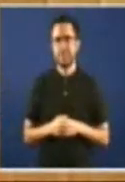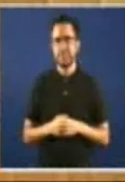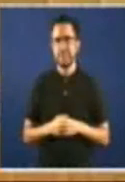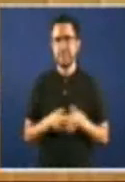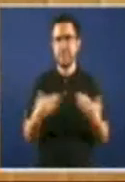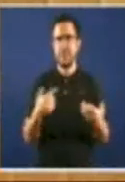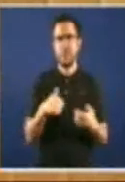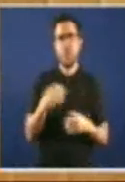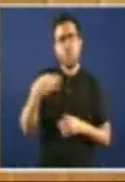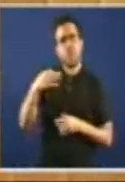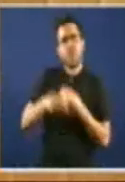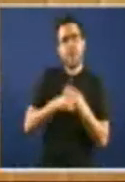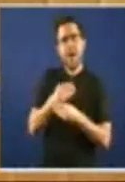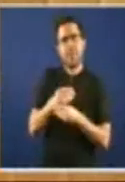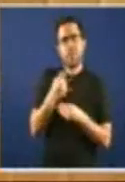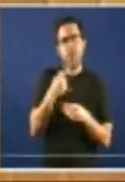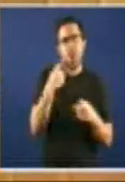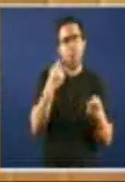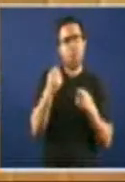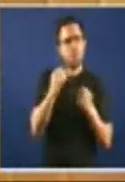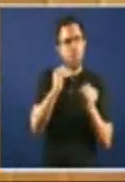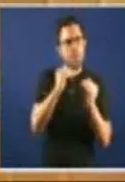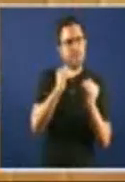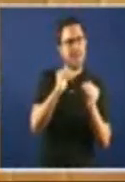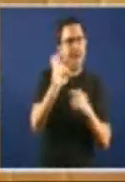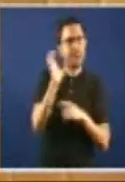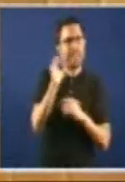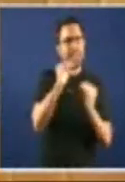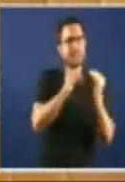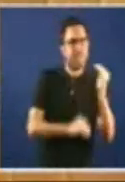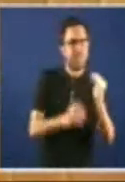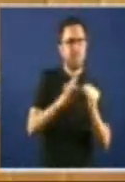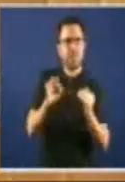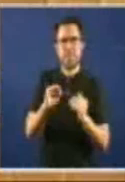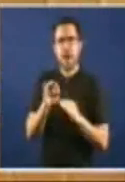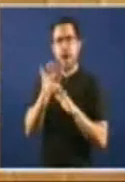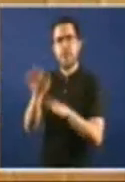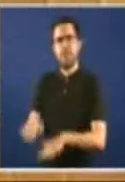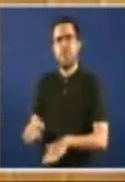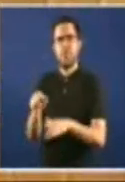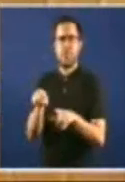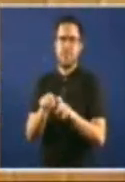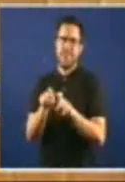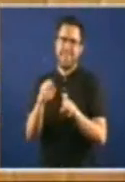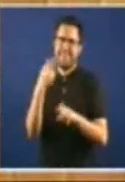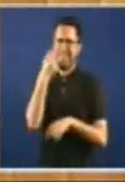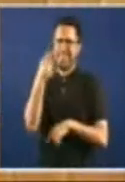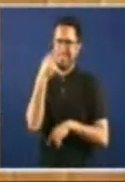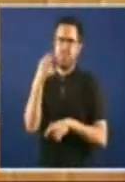E que rebaixan os controis ambientais E favorecen os intereses das grandes corporacións